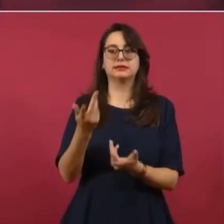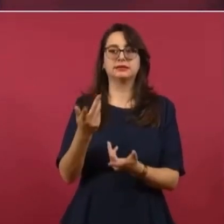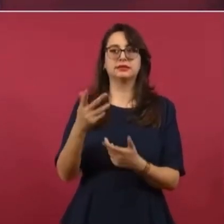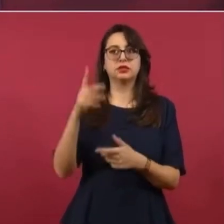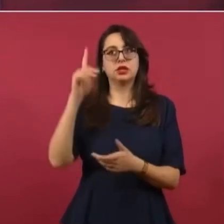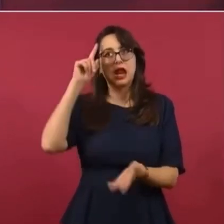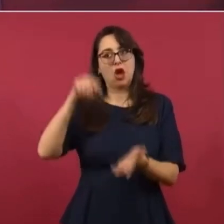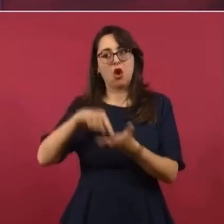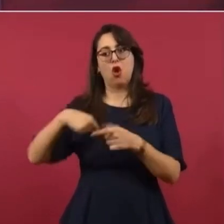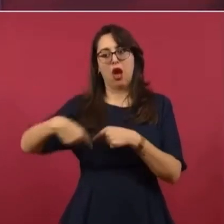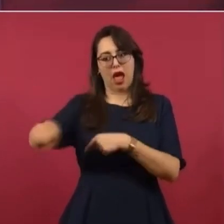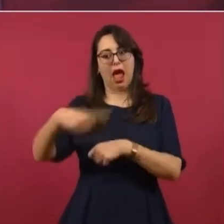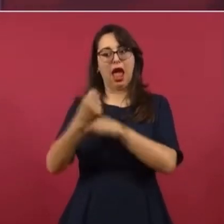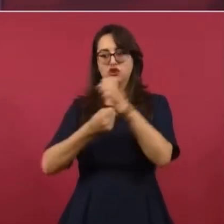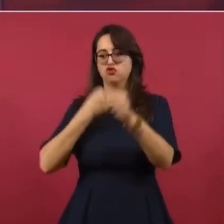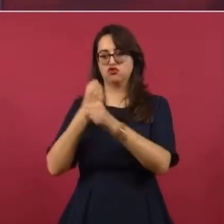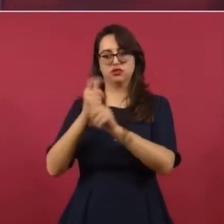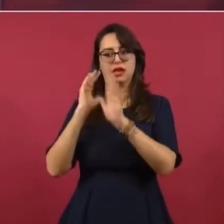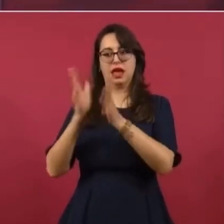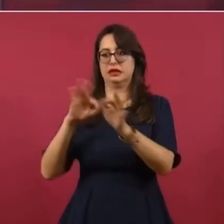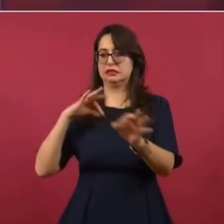lo terminemos.